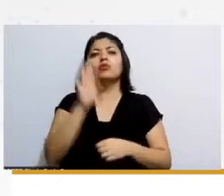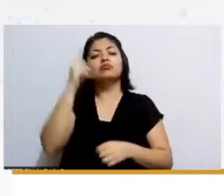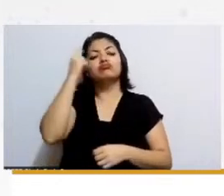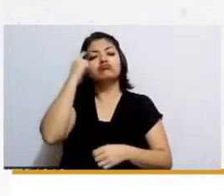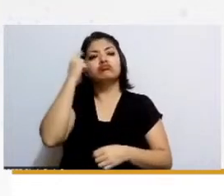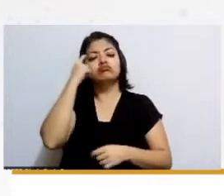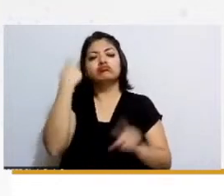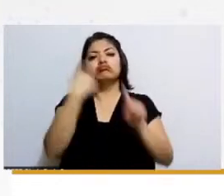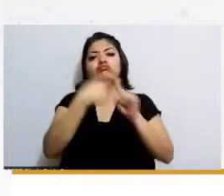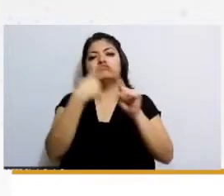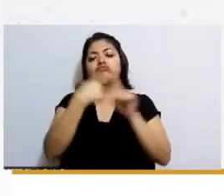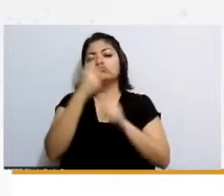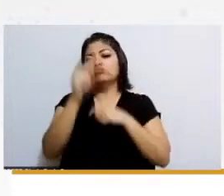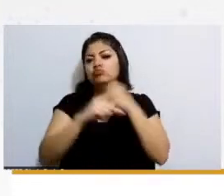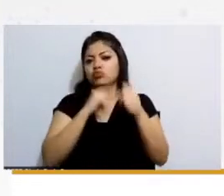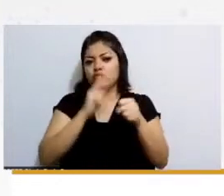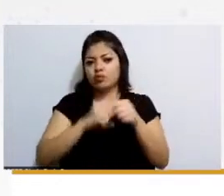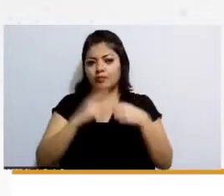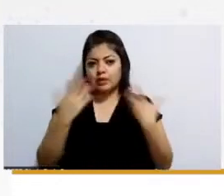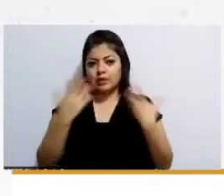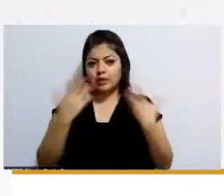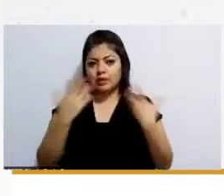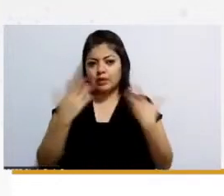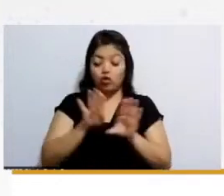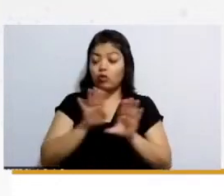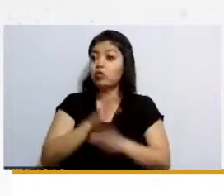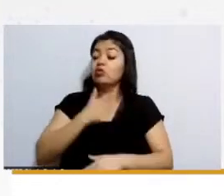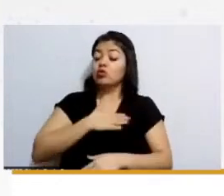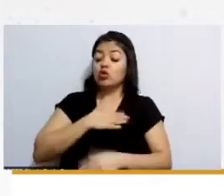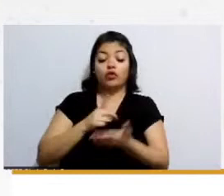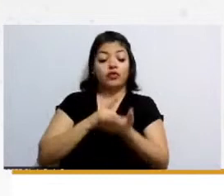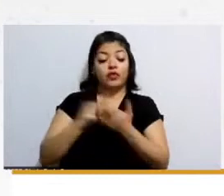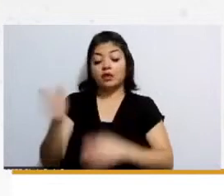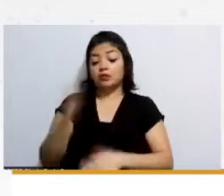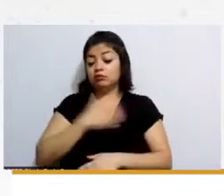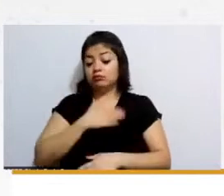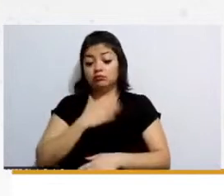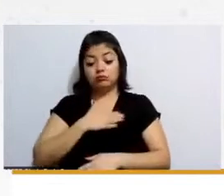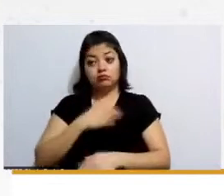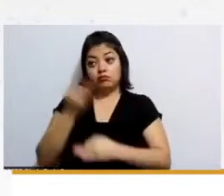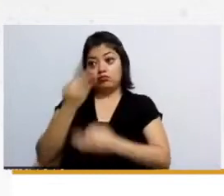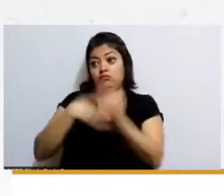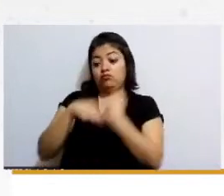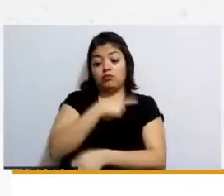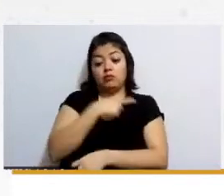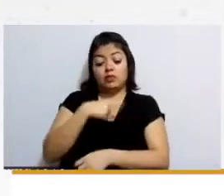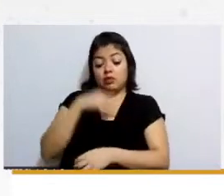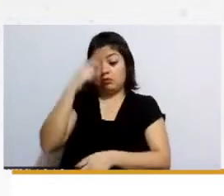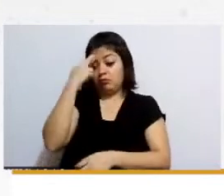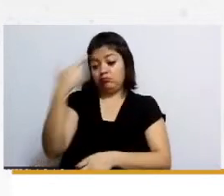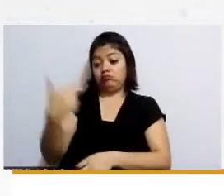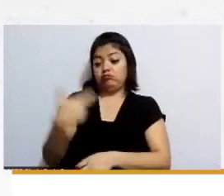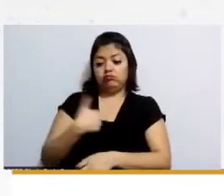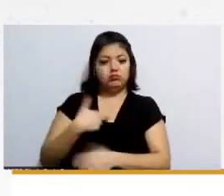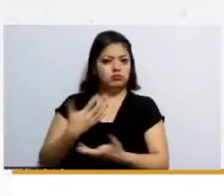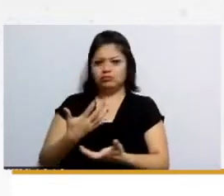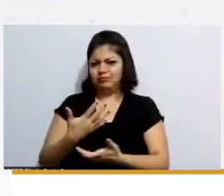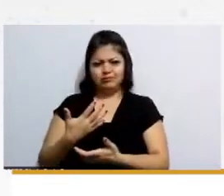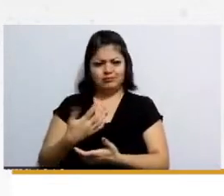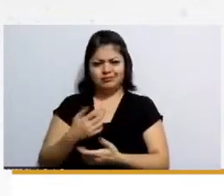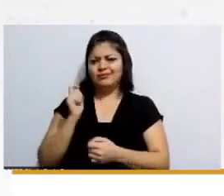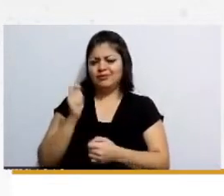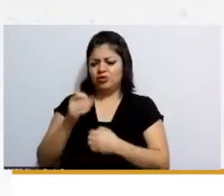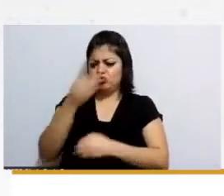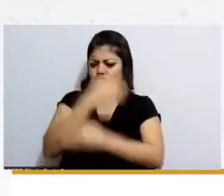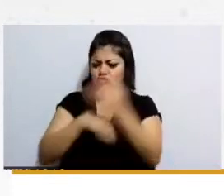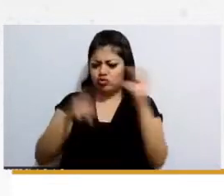es como yo solo tengo el derecho y los demás pues que se ajusten a mí no todos debemos estar por igual